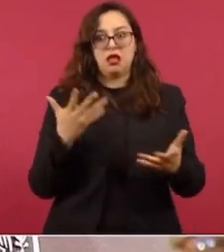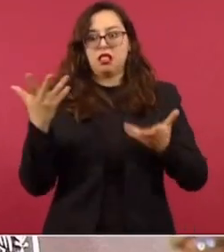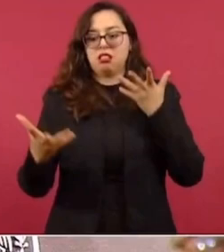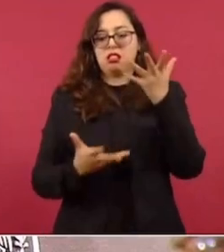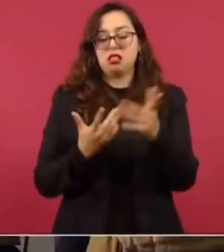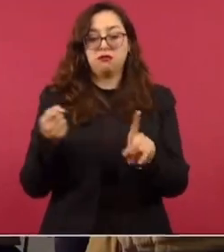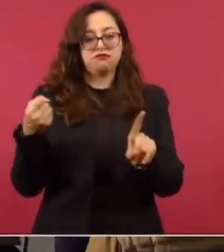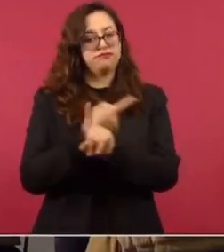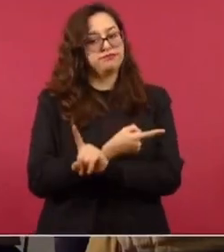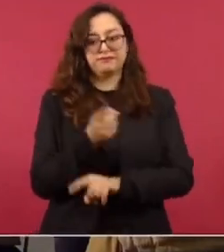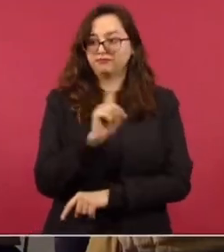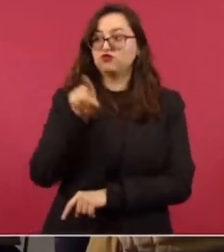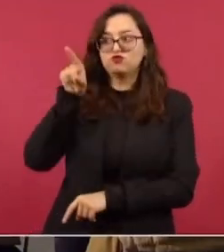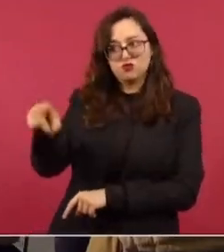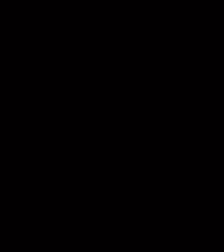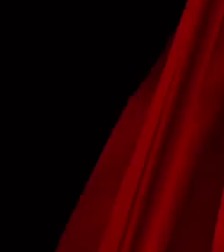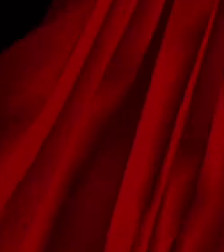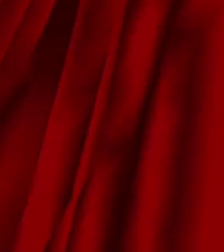Básicamente, esa es la información.